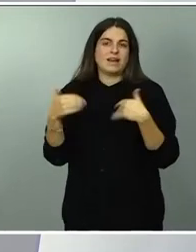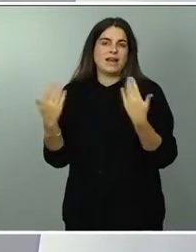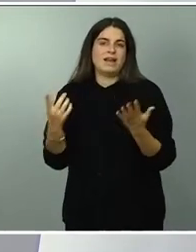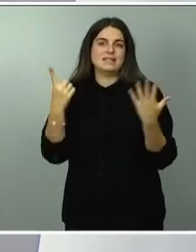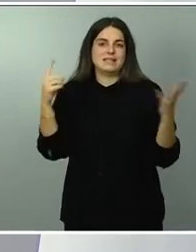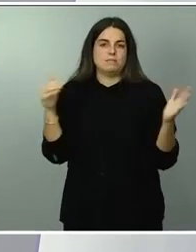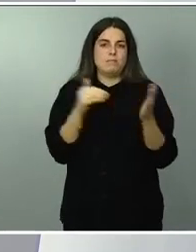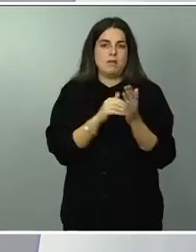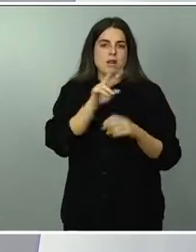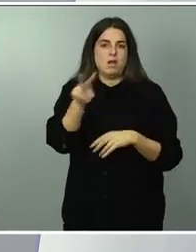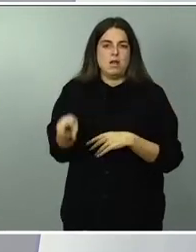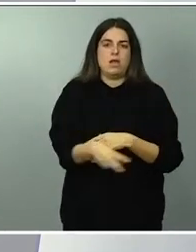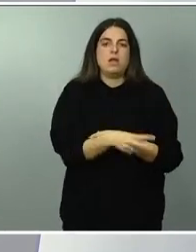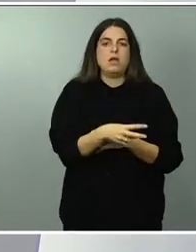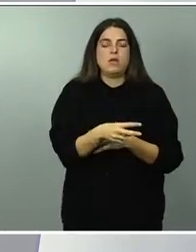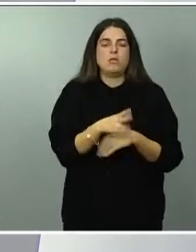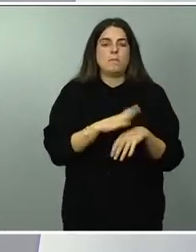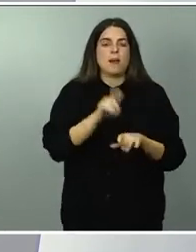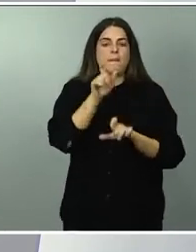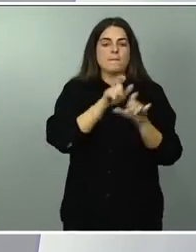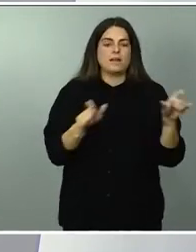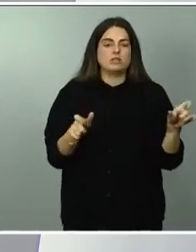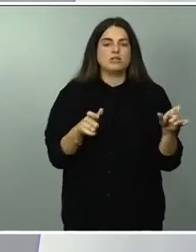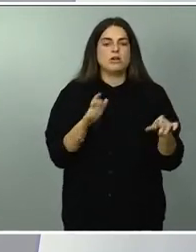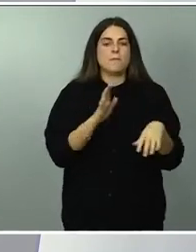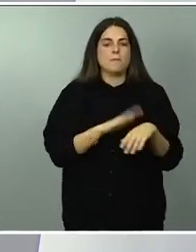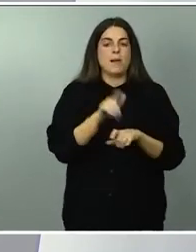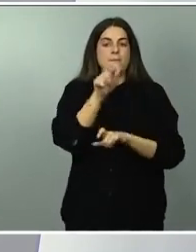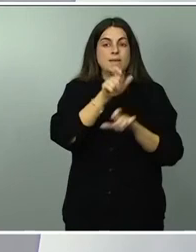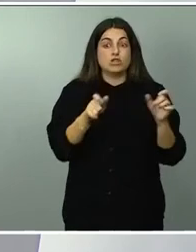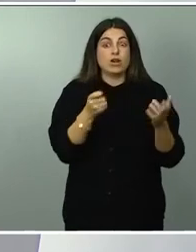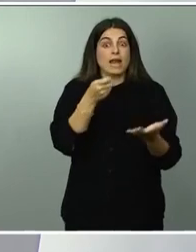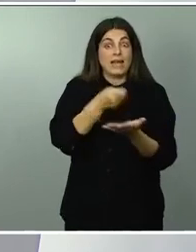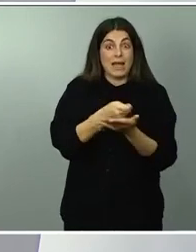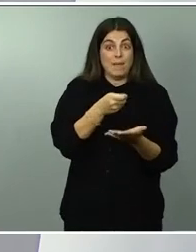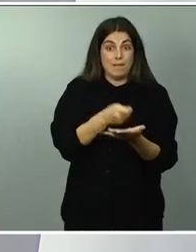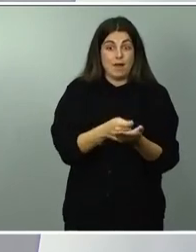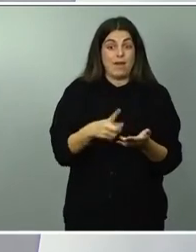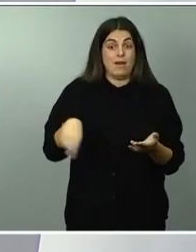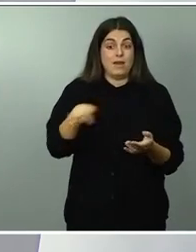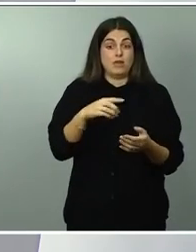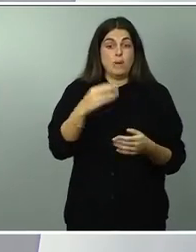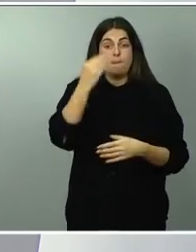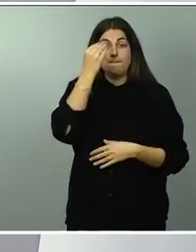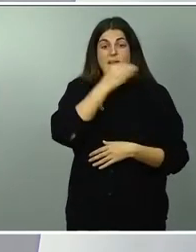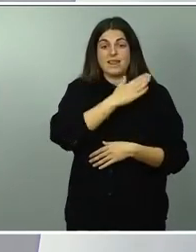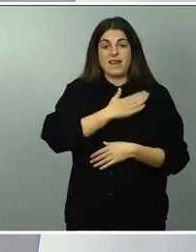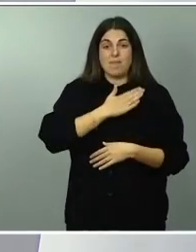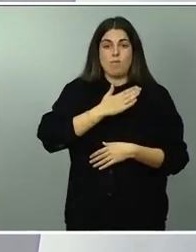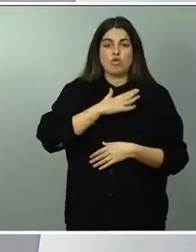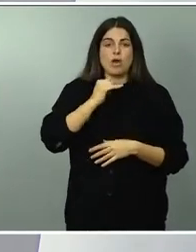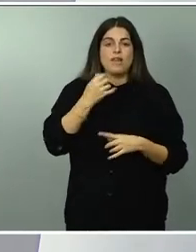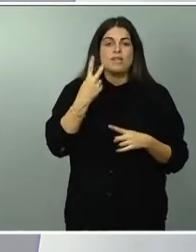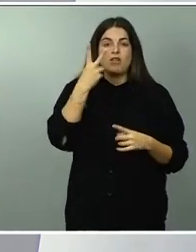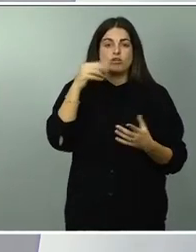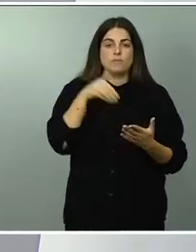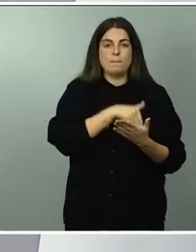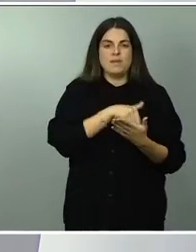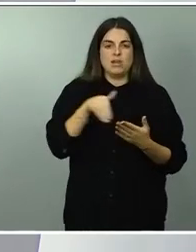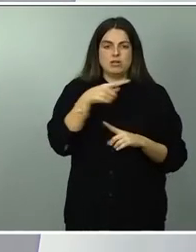a personas a contribuyentes que tienen un patrimonio de más de 2 millones y medio de euros